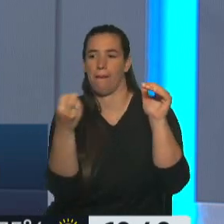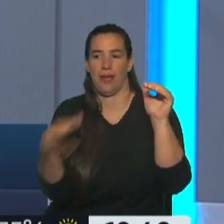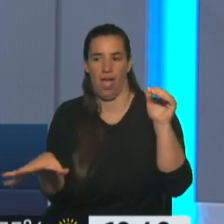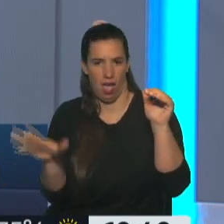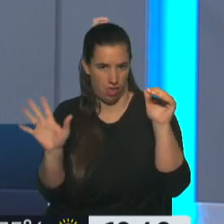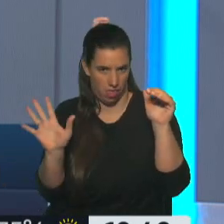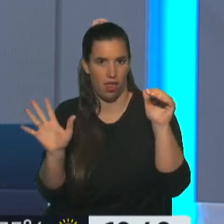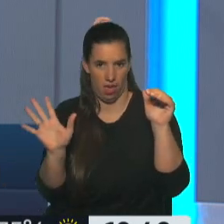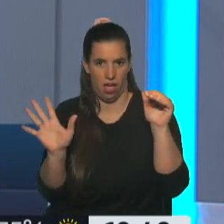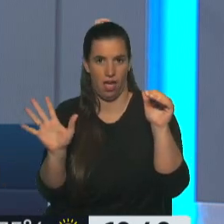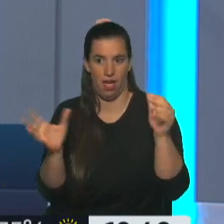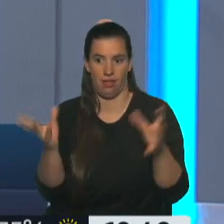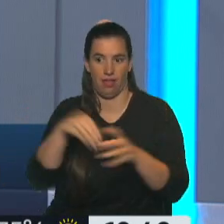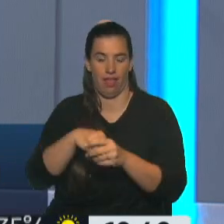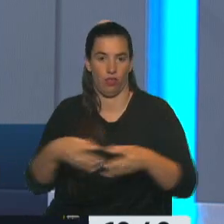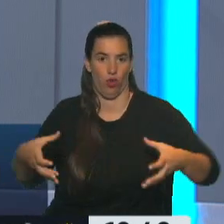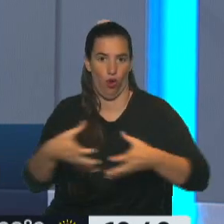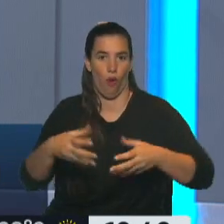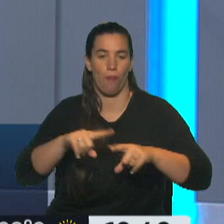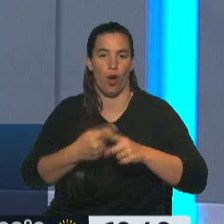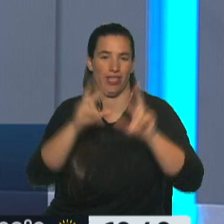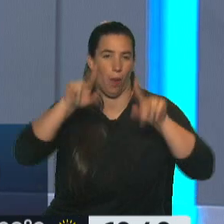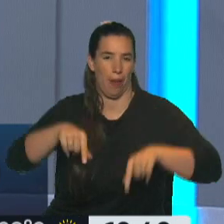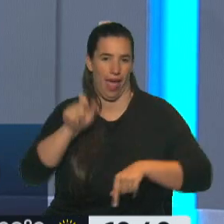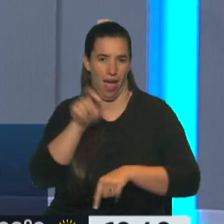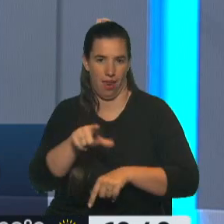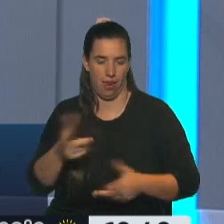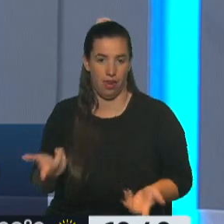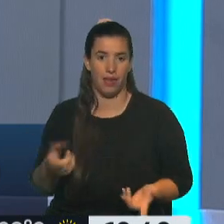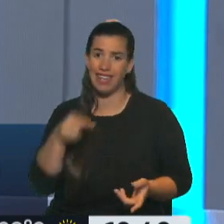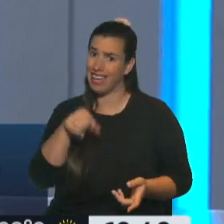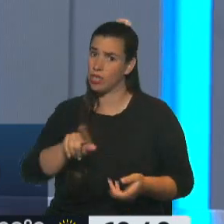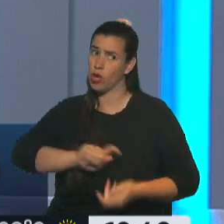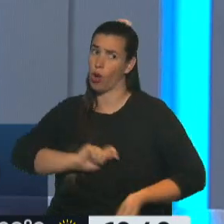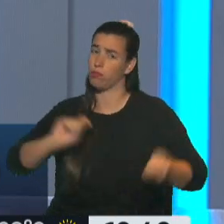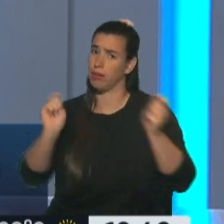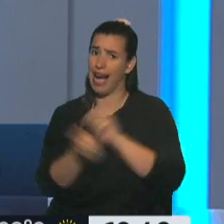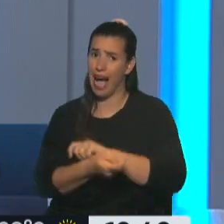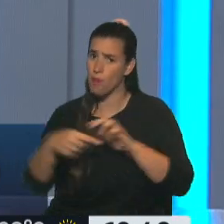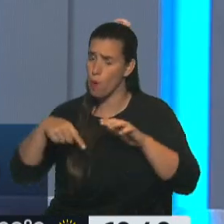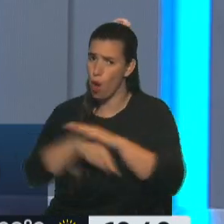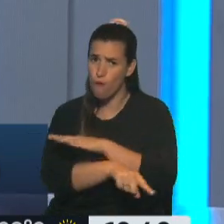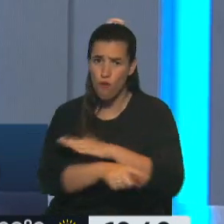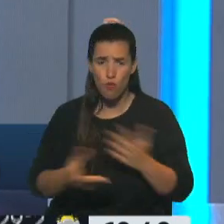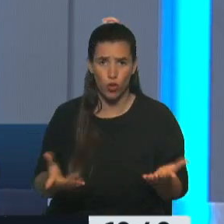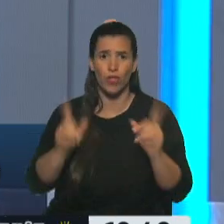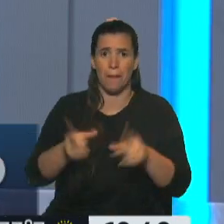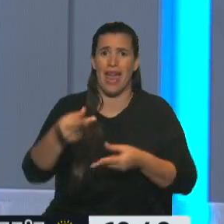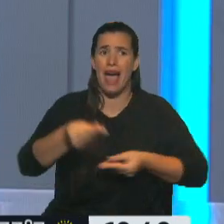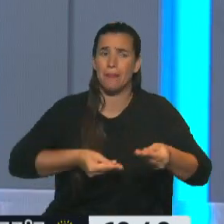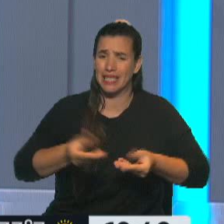político-administrativo nacional, que es una profunda reforma de todo lo administrativo también.